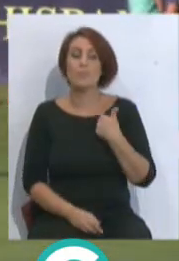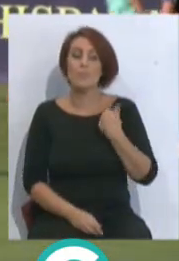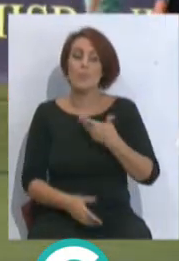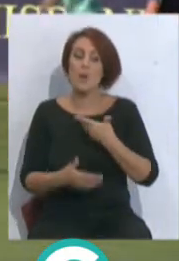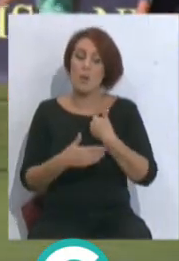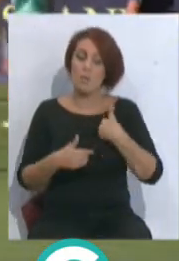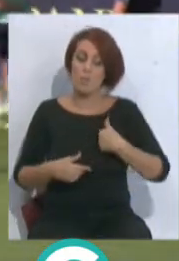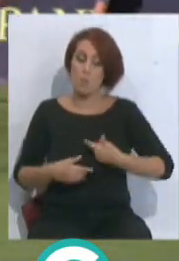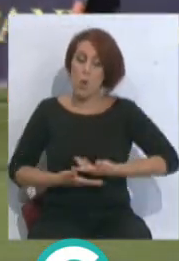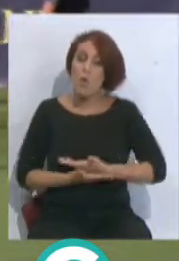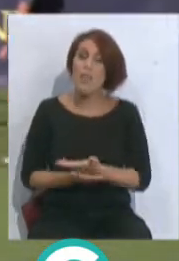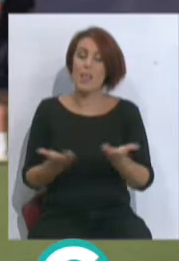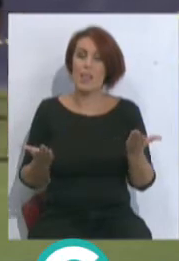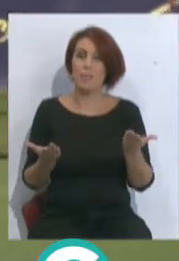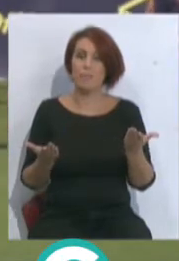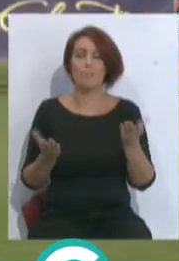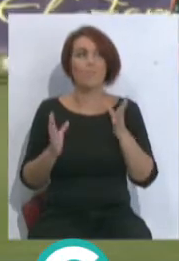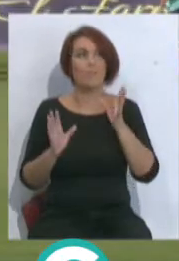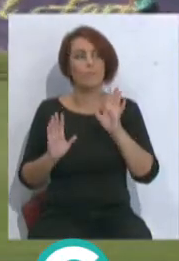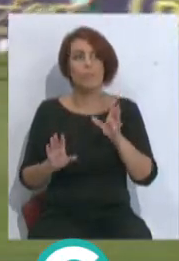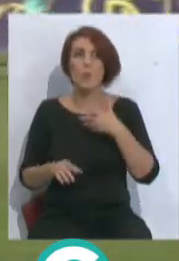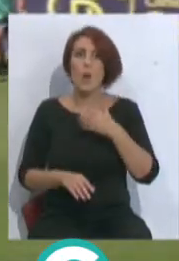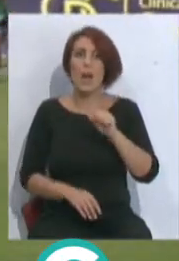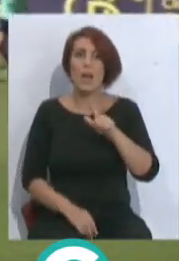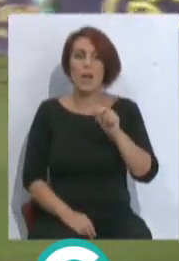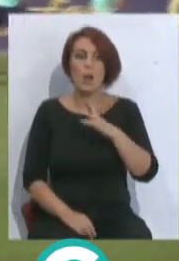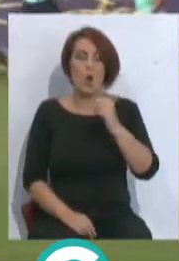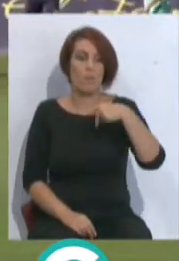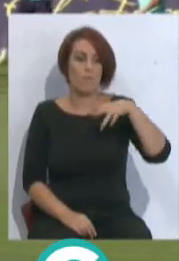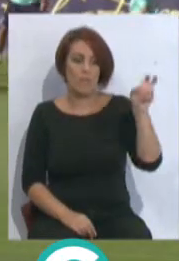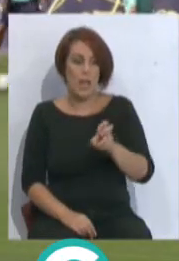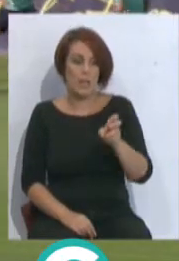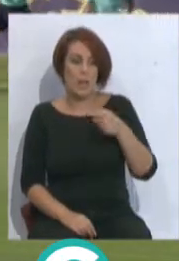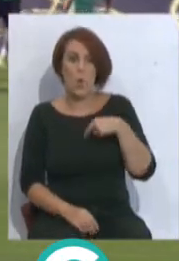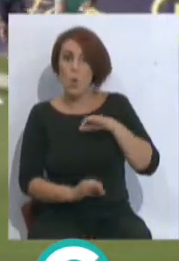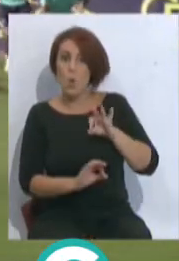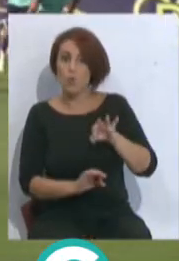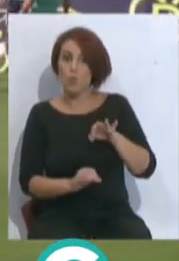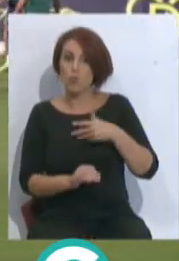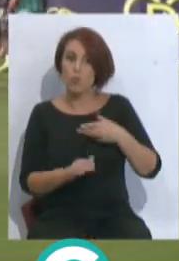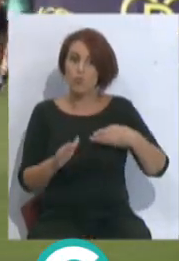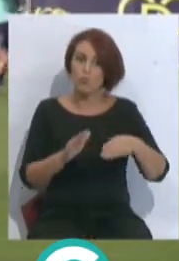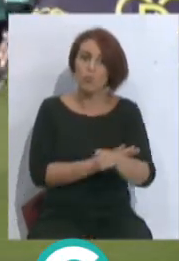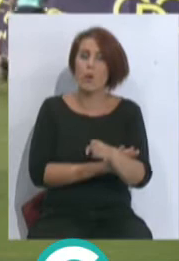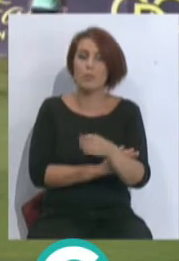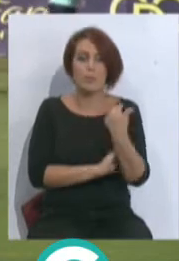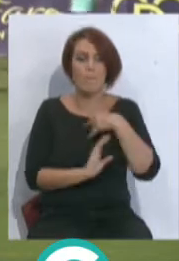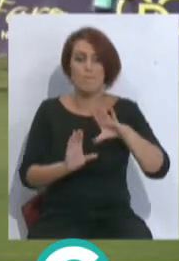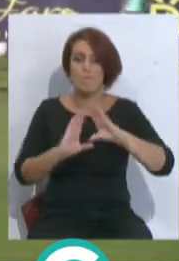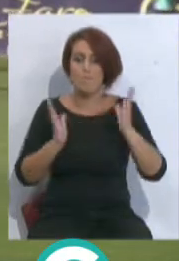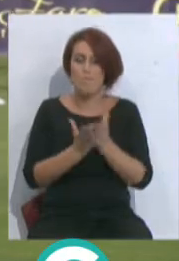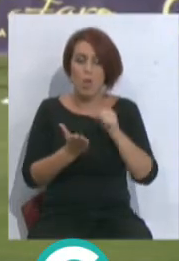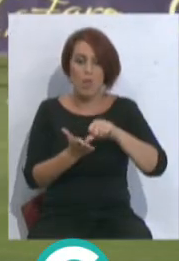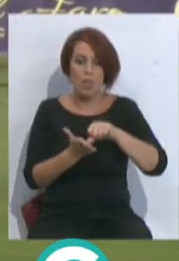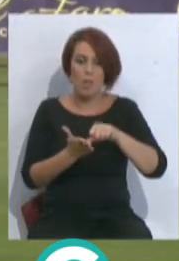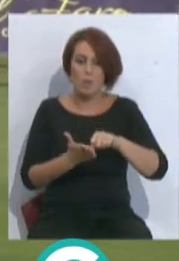confianza, lo que pasa es que llegó Tommy Alarcón y desde el primer momento que salió en la línea, agarró la pelota, agarró